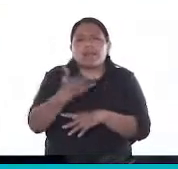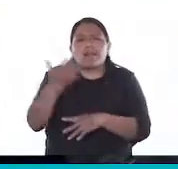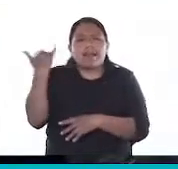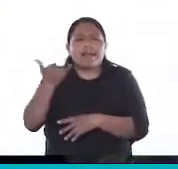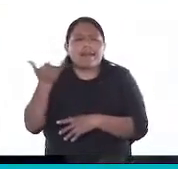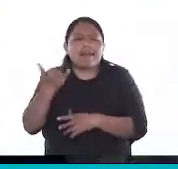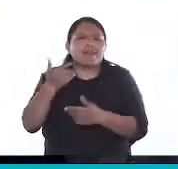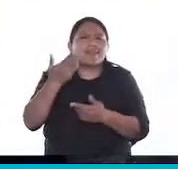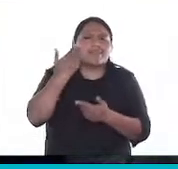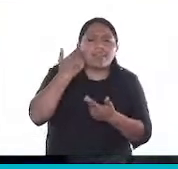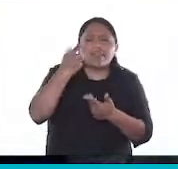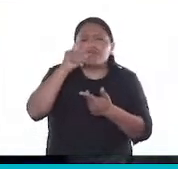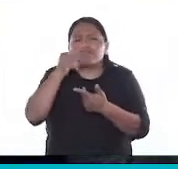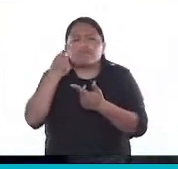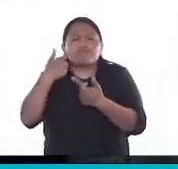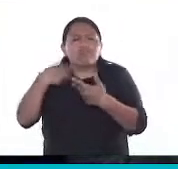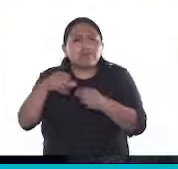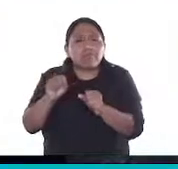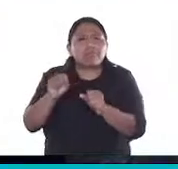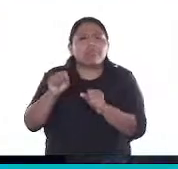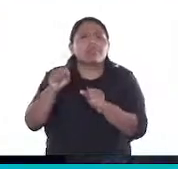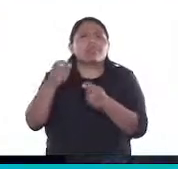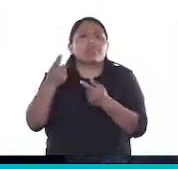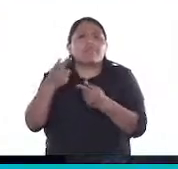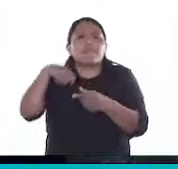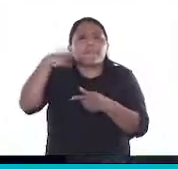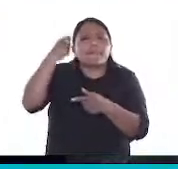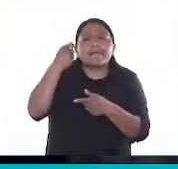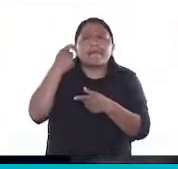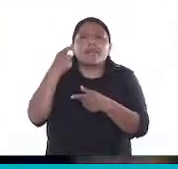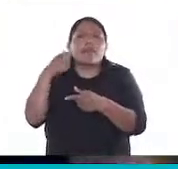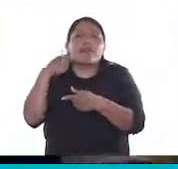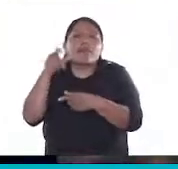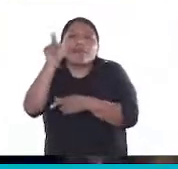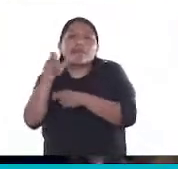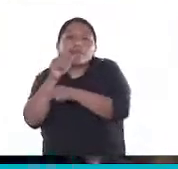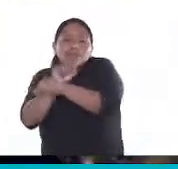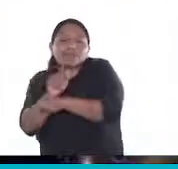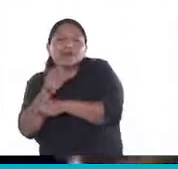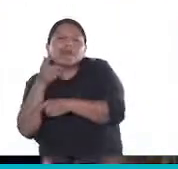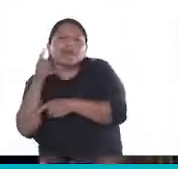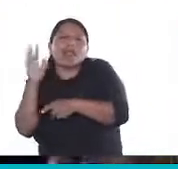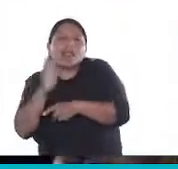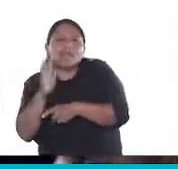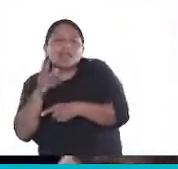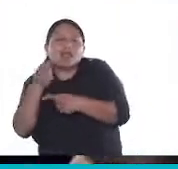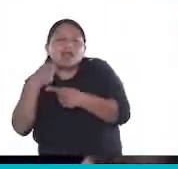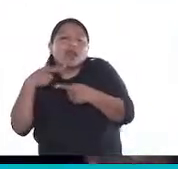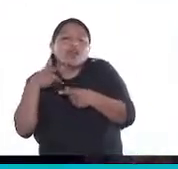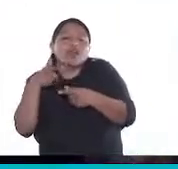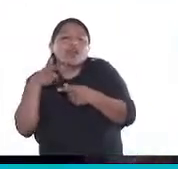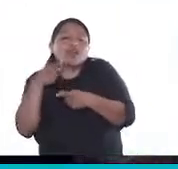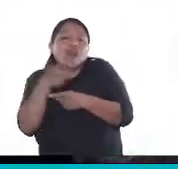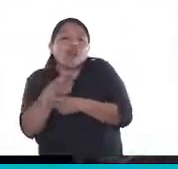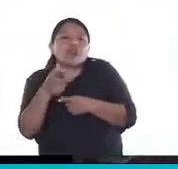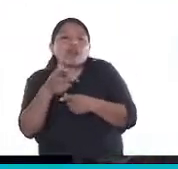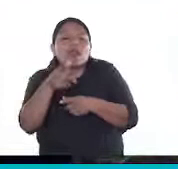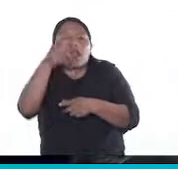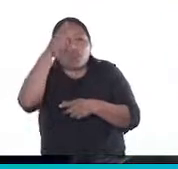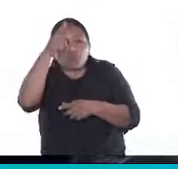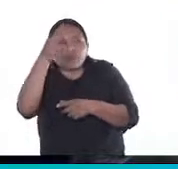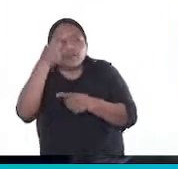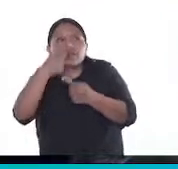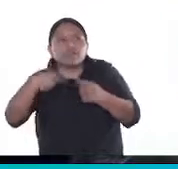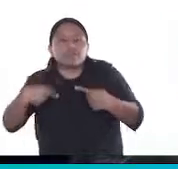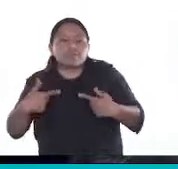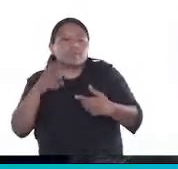y en cuanto a red social descubrimos videos de presos que incluso atentan contra la integridad de los agentes del servicio